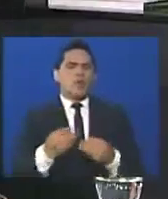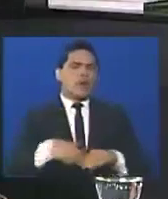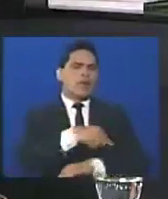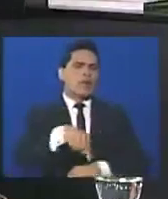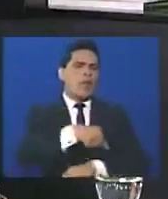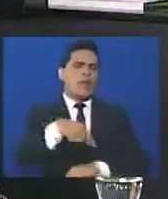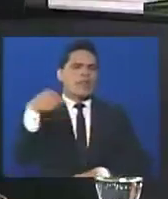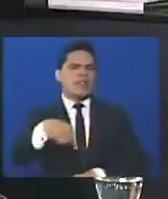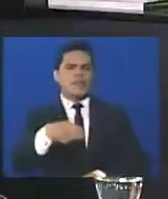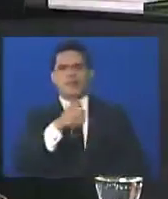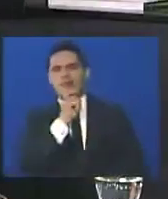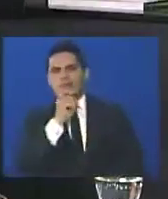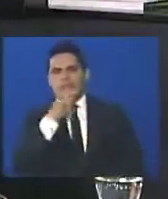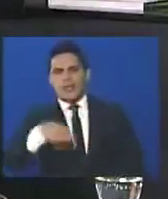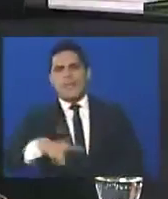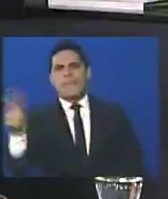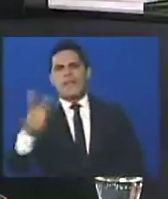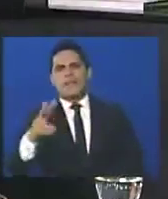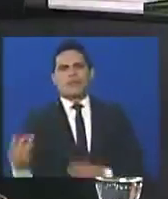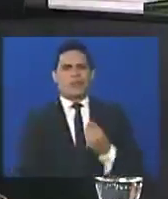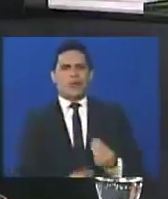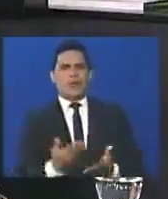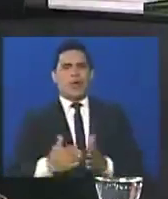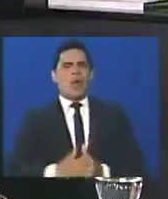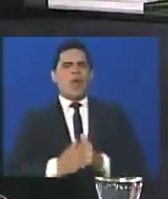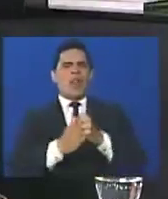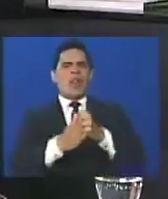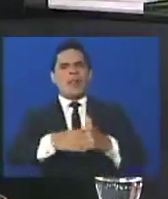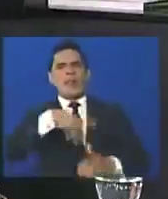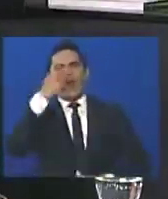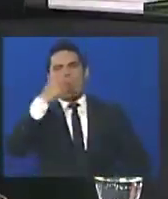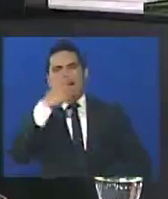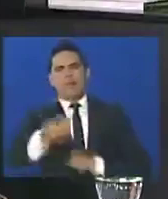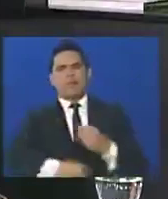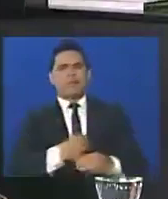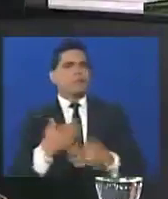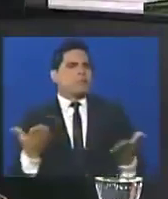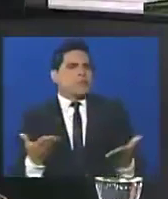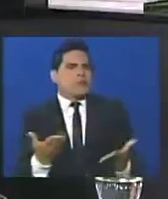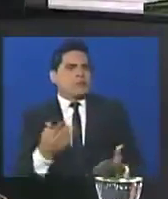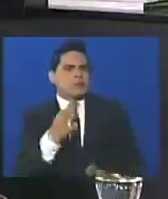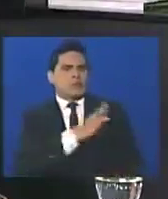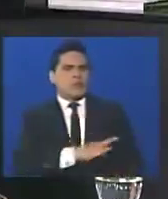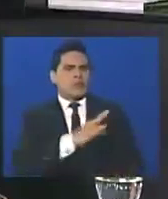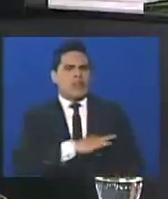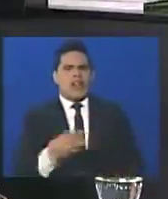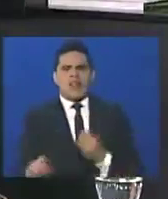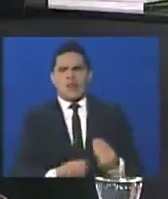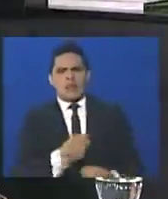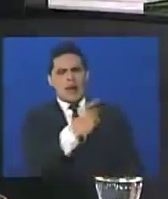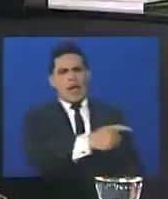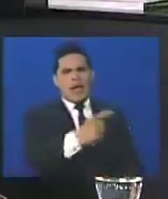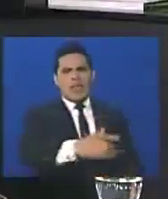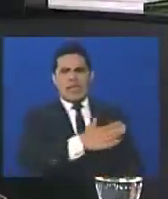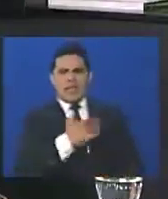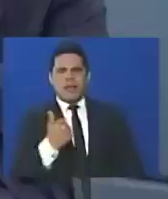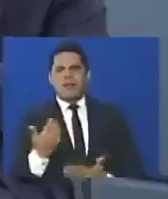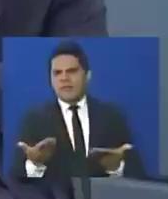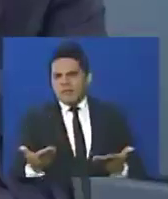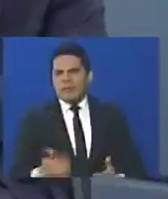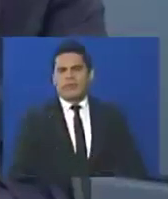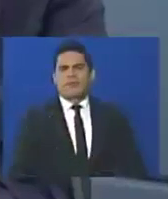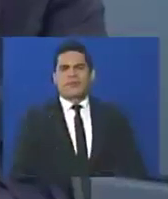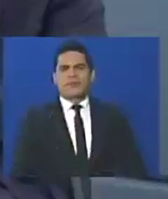que vivimos, ¿qué amerita de un líder político, de un líder social? ¿Qué está demandando la sociedad? Bienvenido.